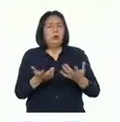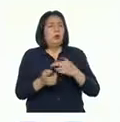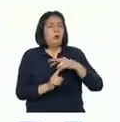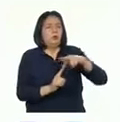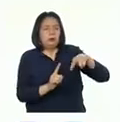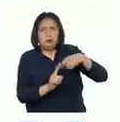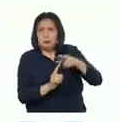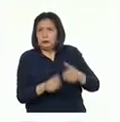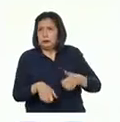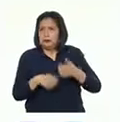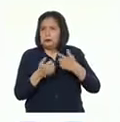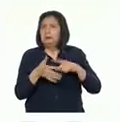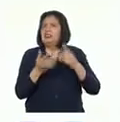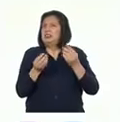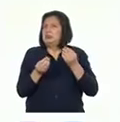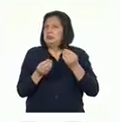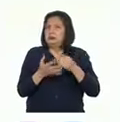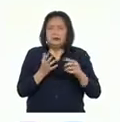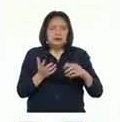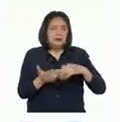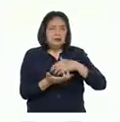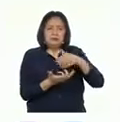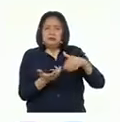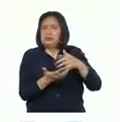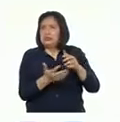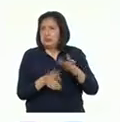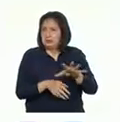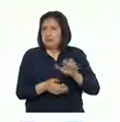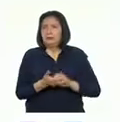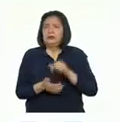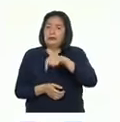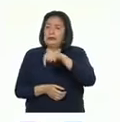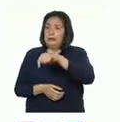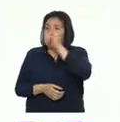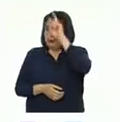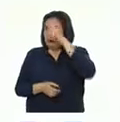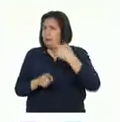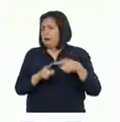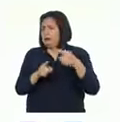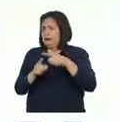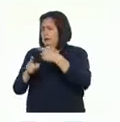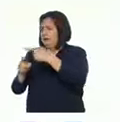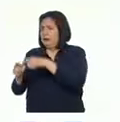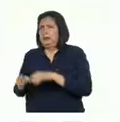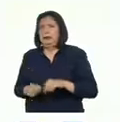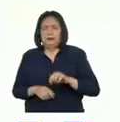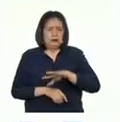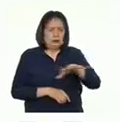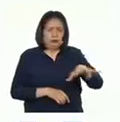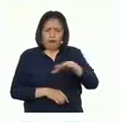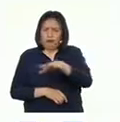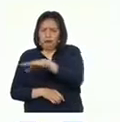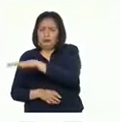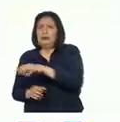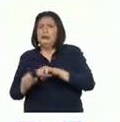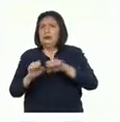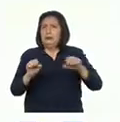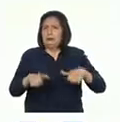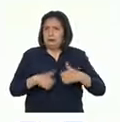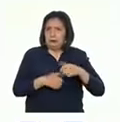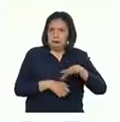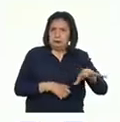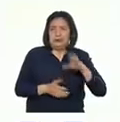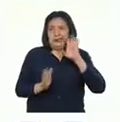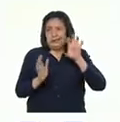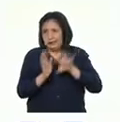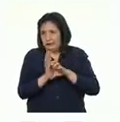entorno en el que viven y la relación entre ambos. En el Perú existe una gran variedad de ecosistemas. Ejemplos de ellos